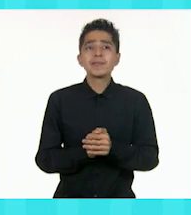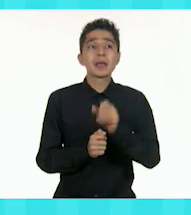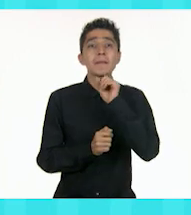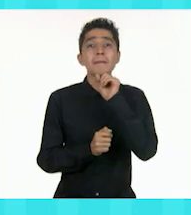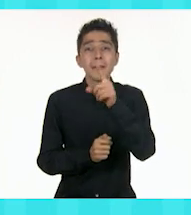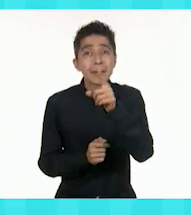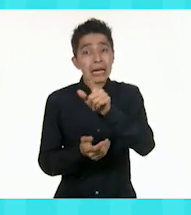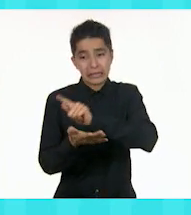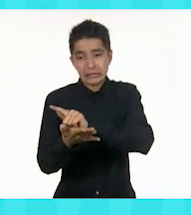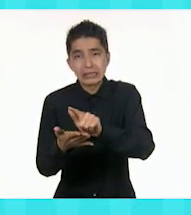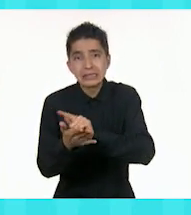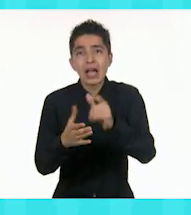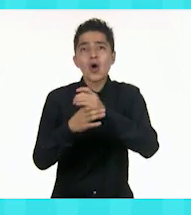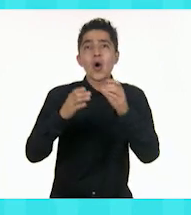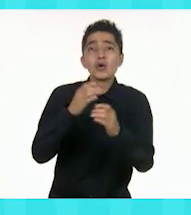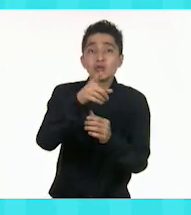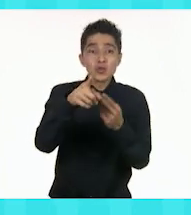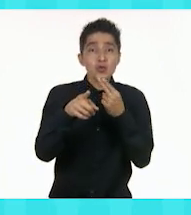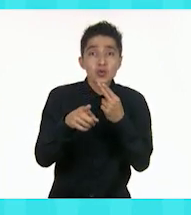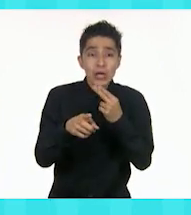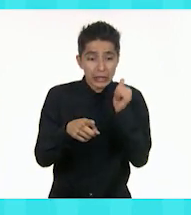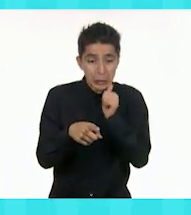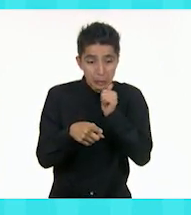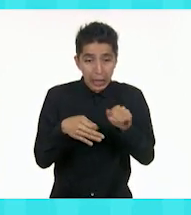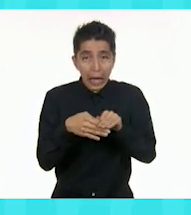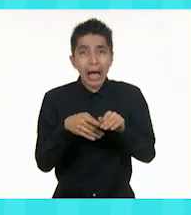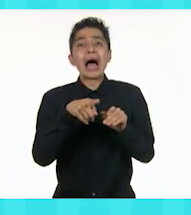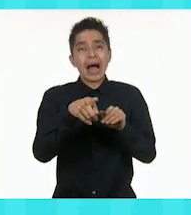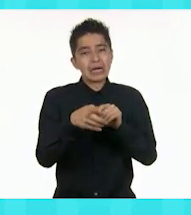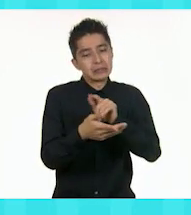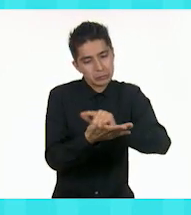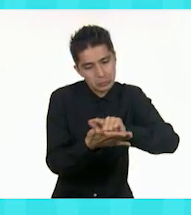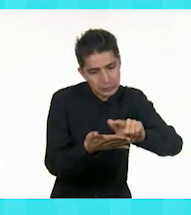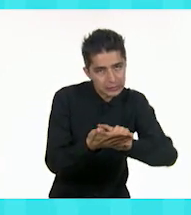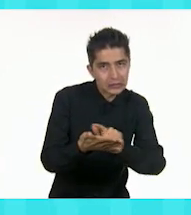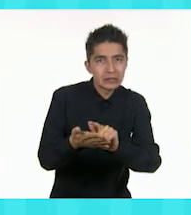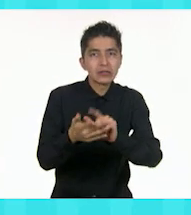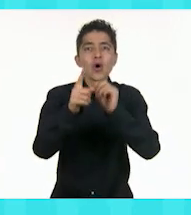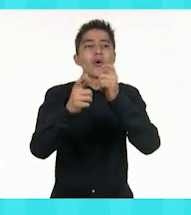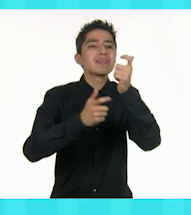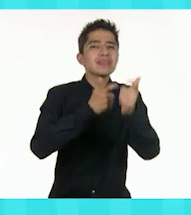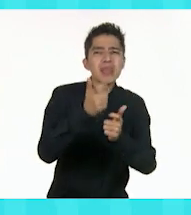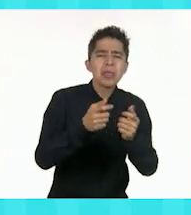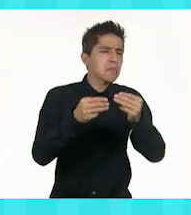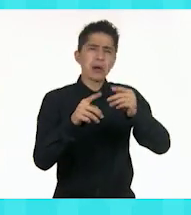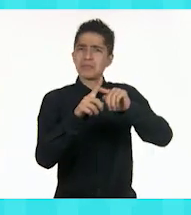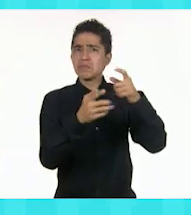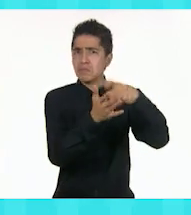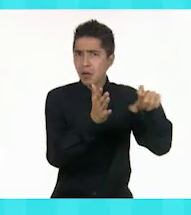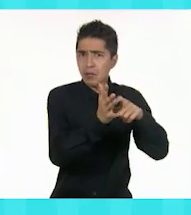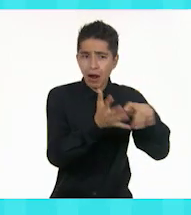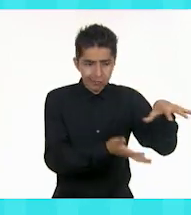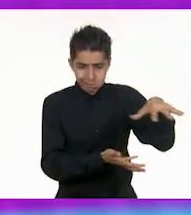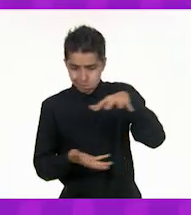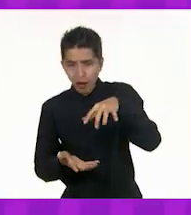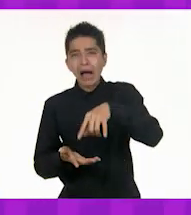Desinfecta las superficies de los objetos que más utilizas. También las cosas que compres en la tienda o en el supermercado.